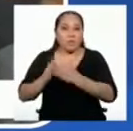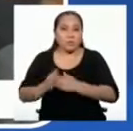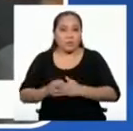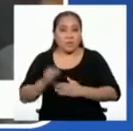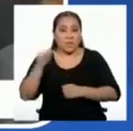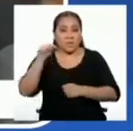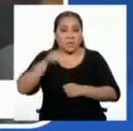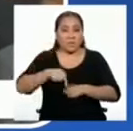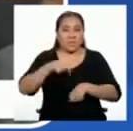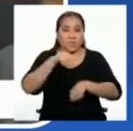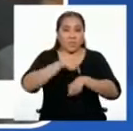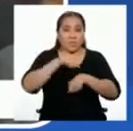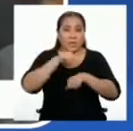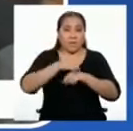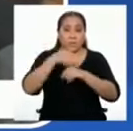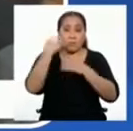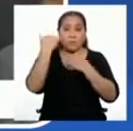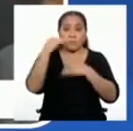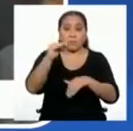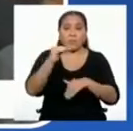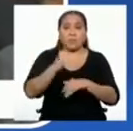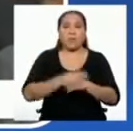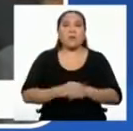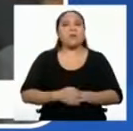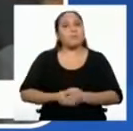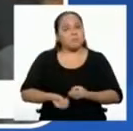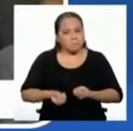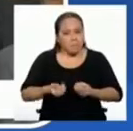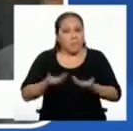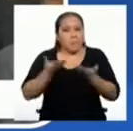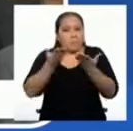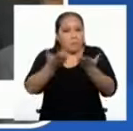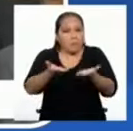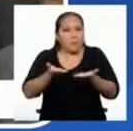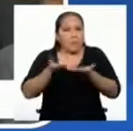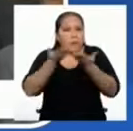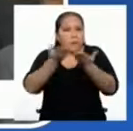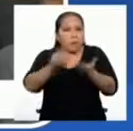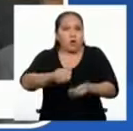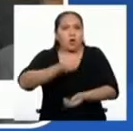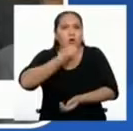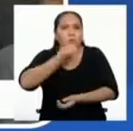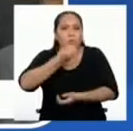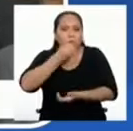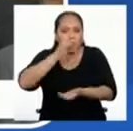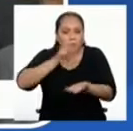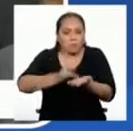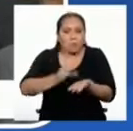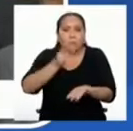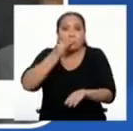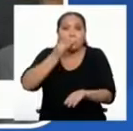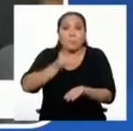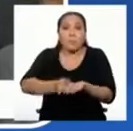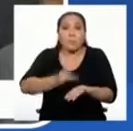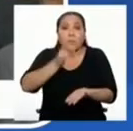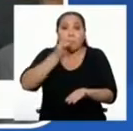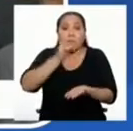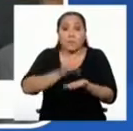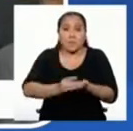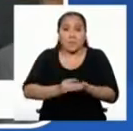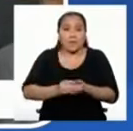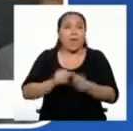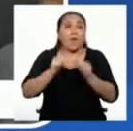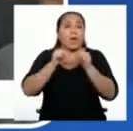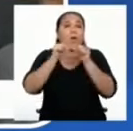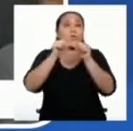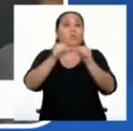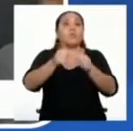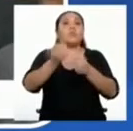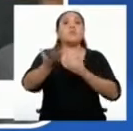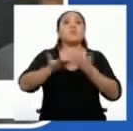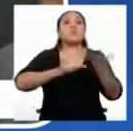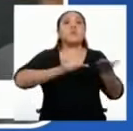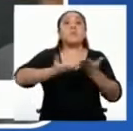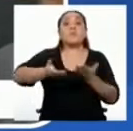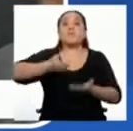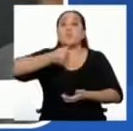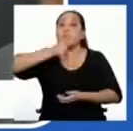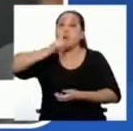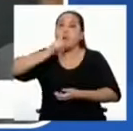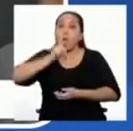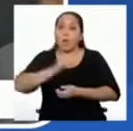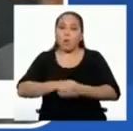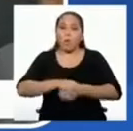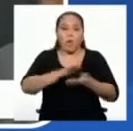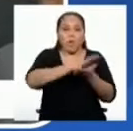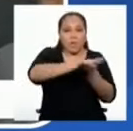garantizamos el abastecimiento de alimentos, medicinas, así como la continuidad de los servicios de agua,